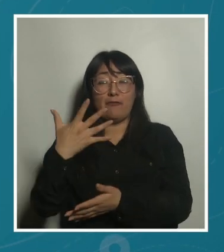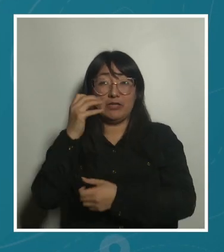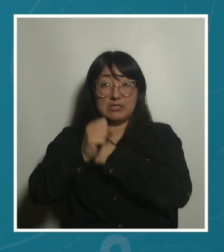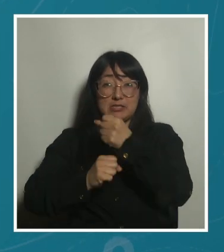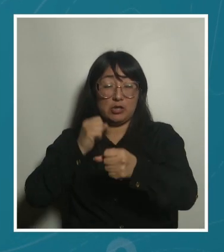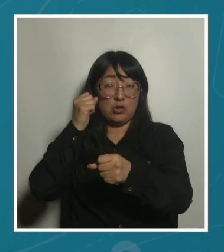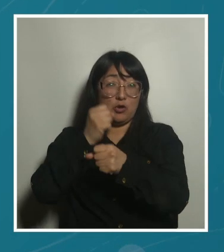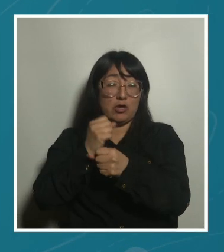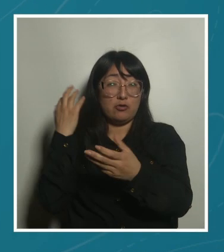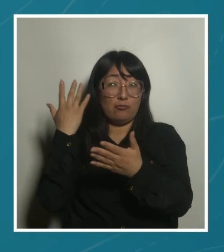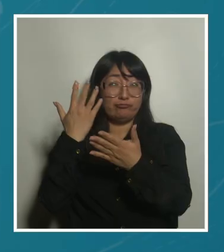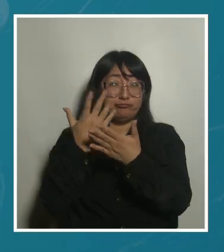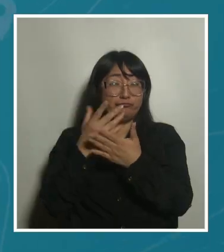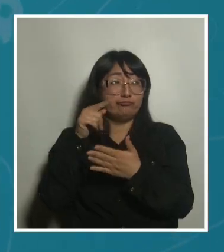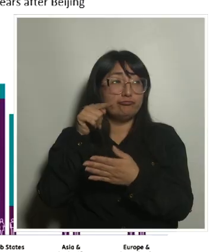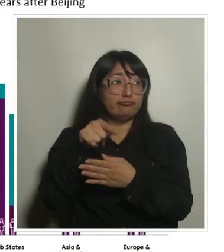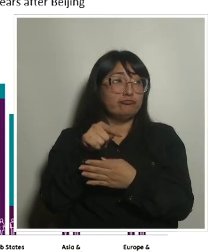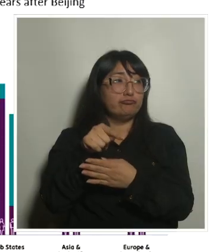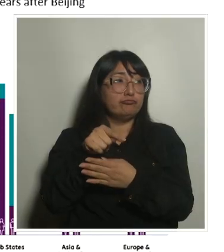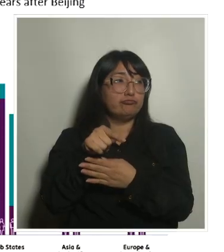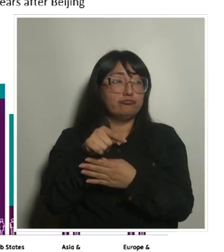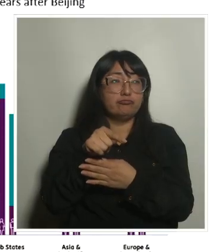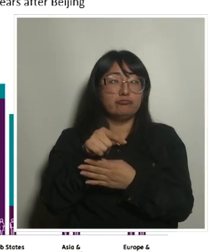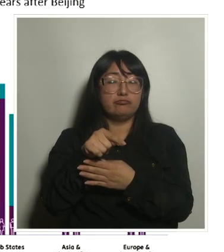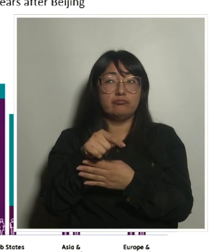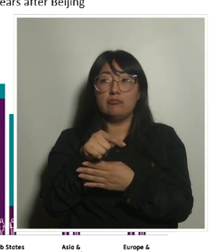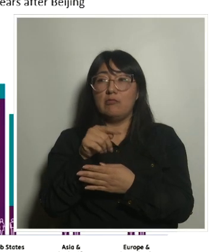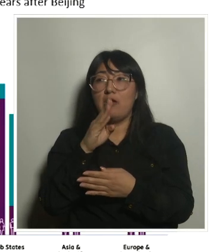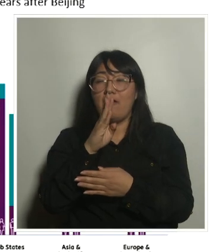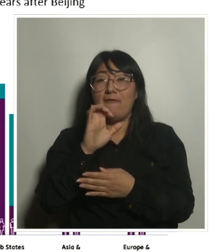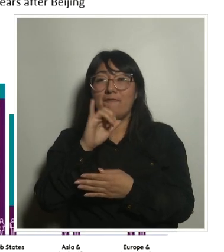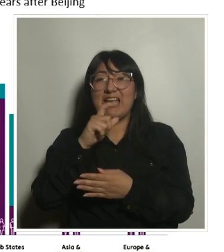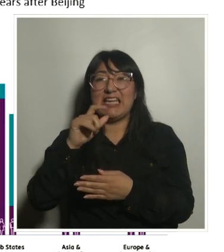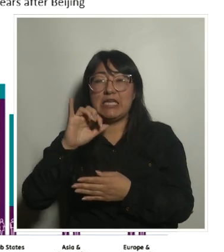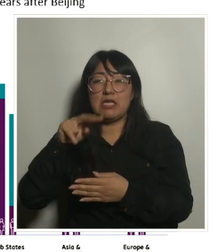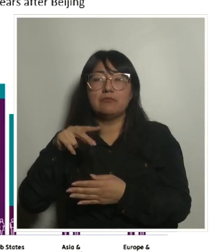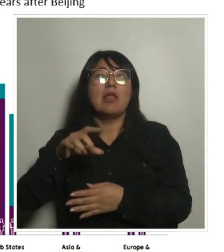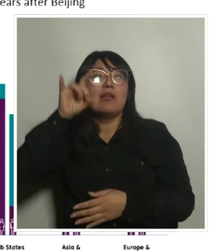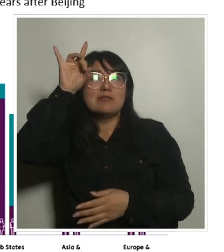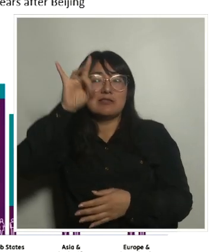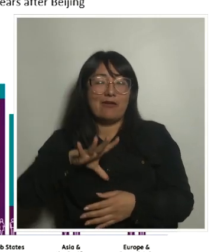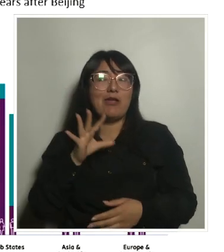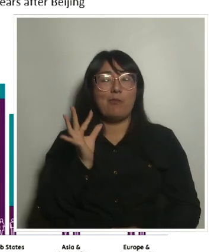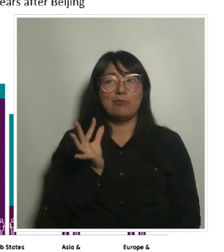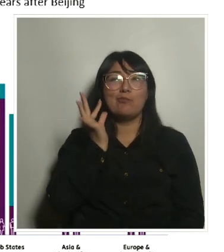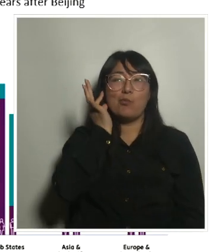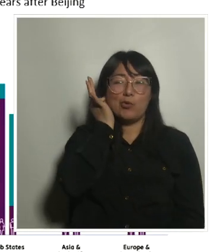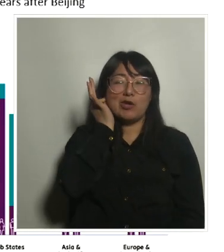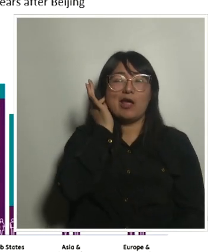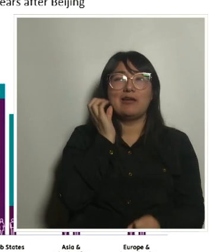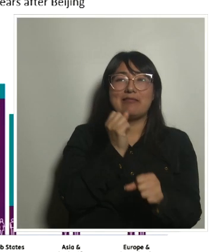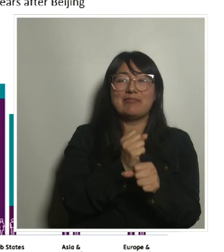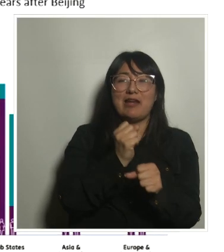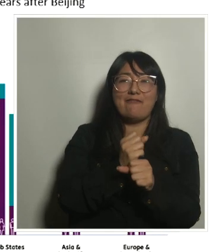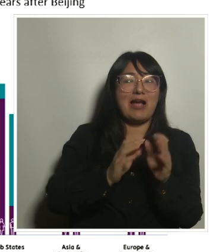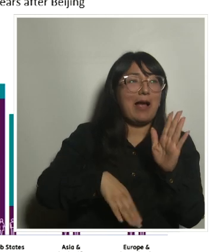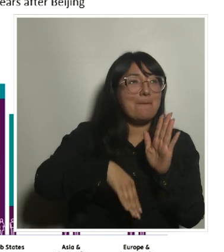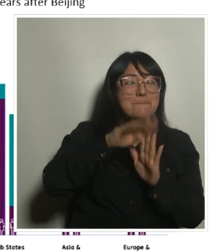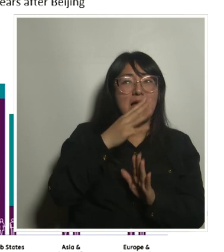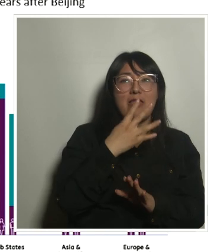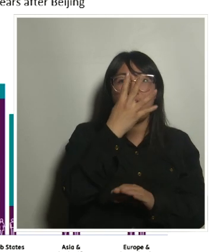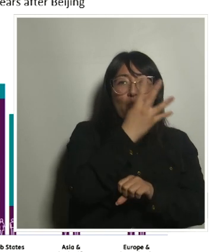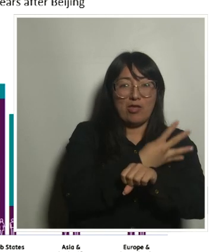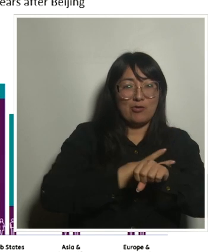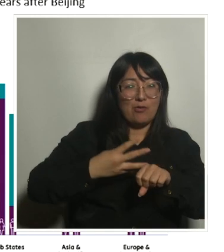después de la cumbre de Beijing, sabemos que las mujeres en el mundo trabajan más de cuatro horas